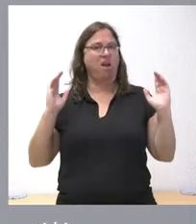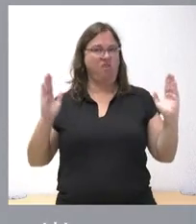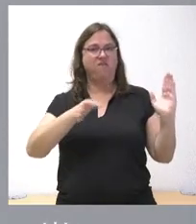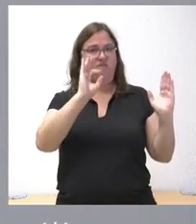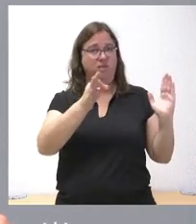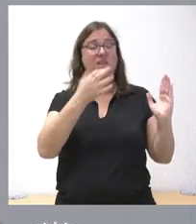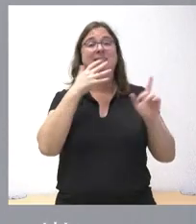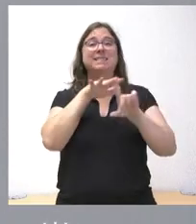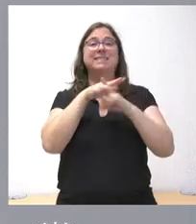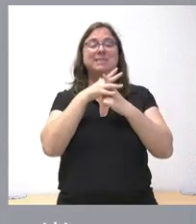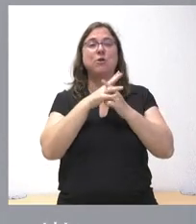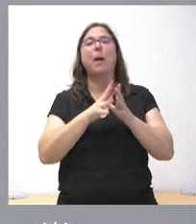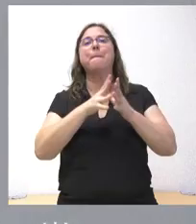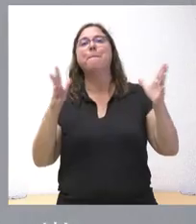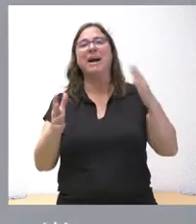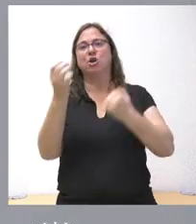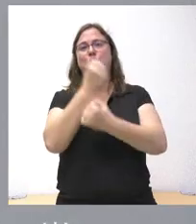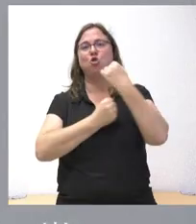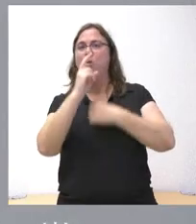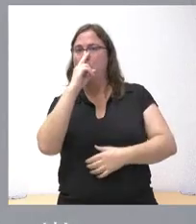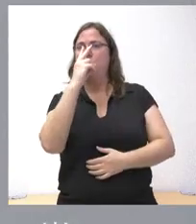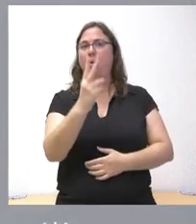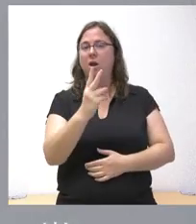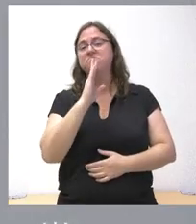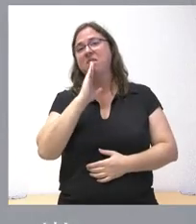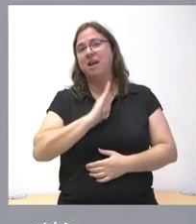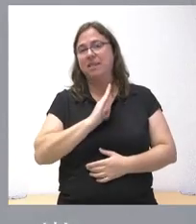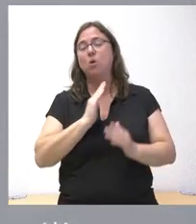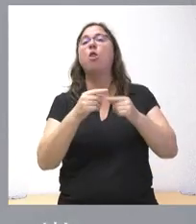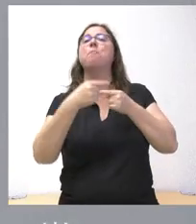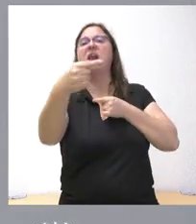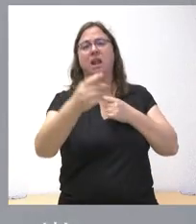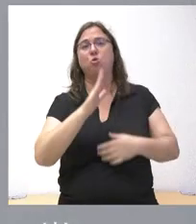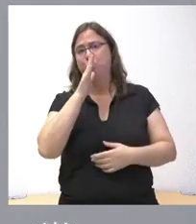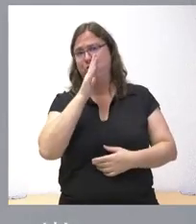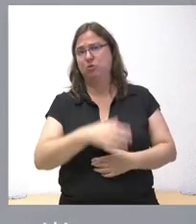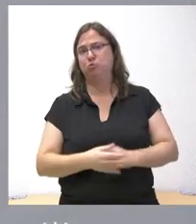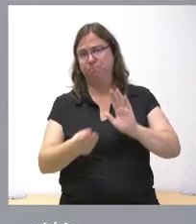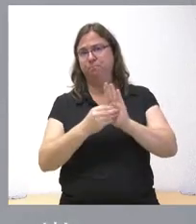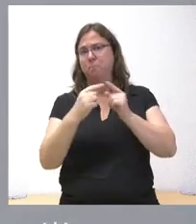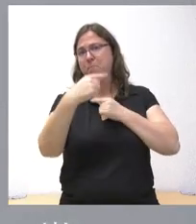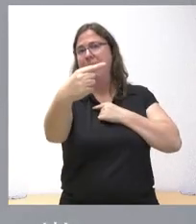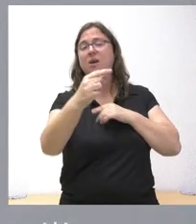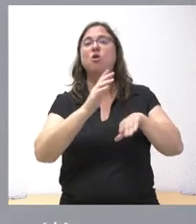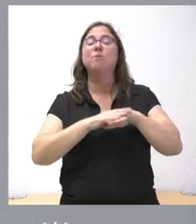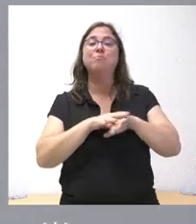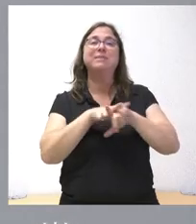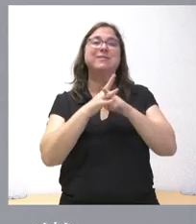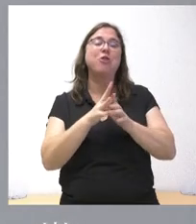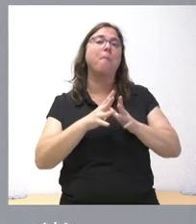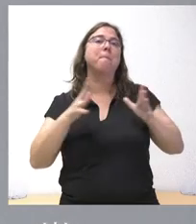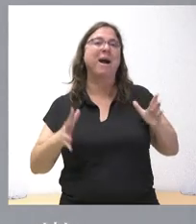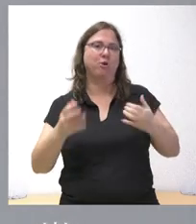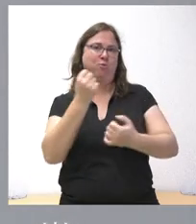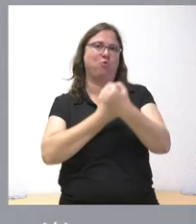ser un escenario macroeconómico plurianual nos ha parecido oportuno hacerlo para un periodo más amplio, que es lo que aquí figura, sí, porque es un escenario macroeconómico que trasciende más